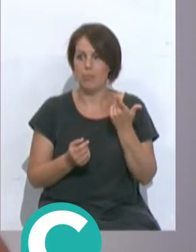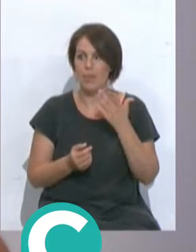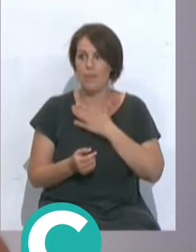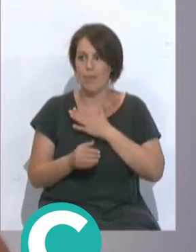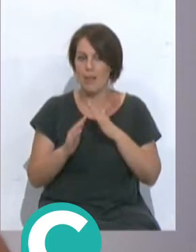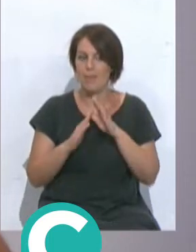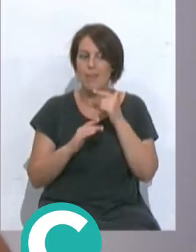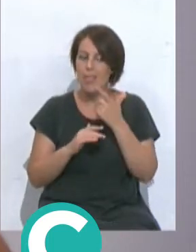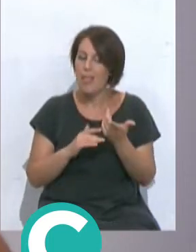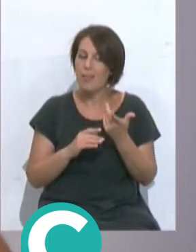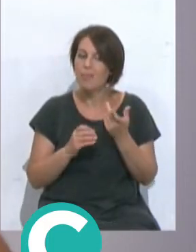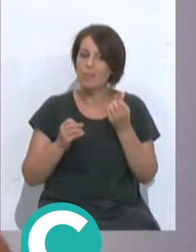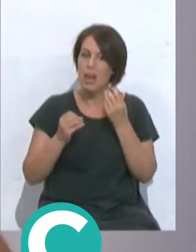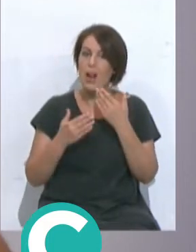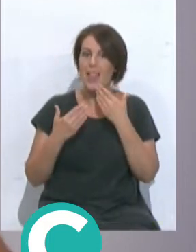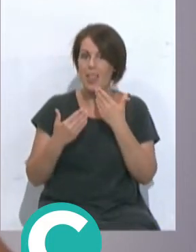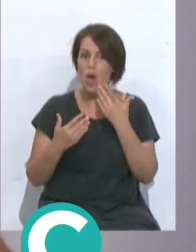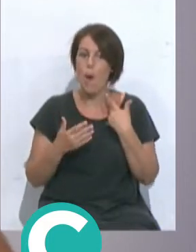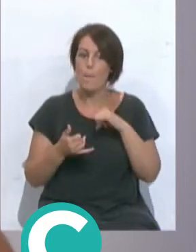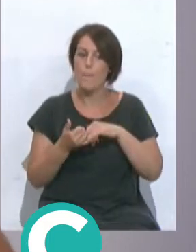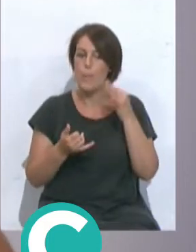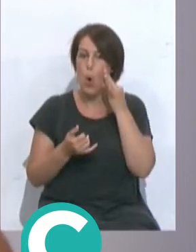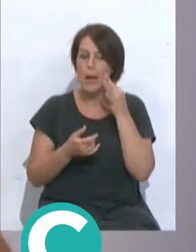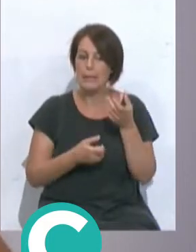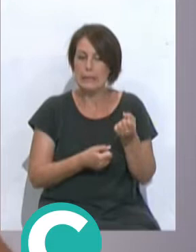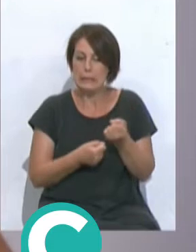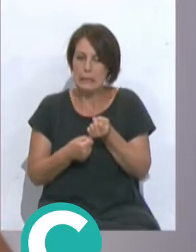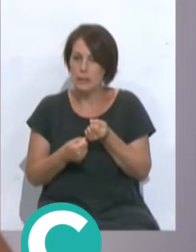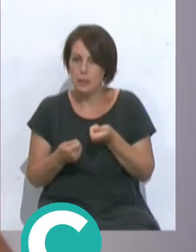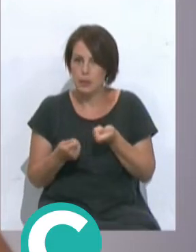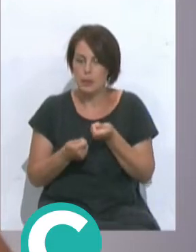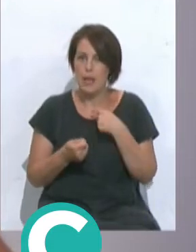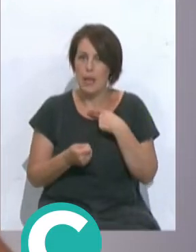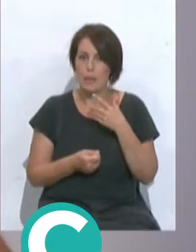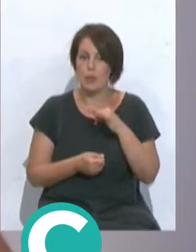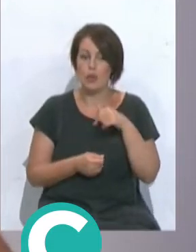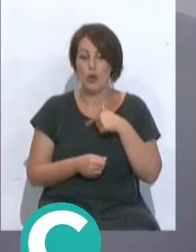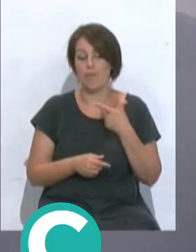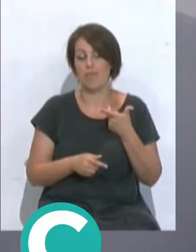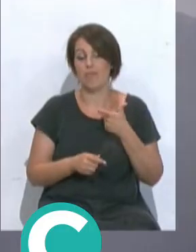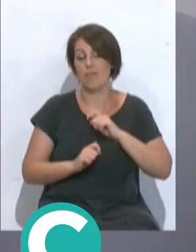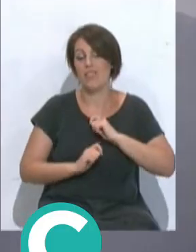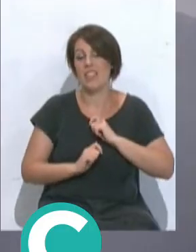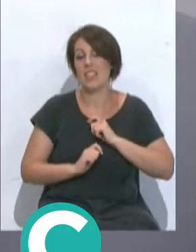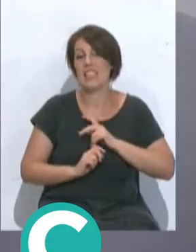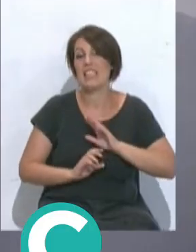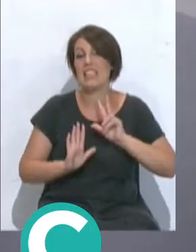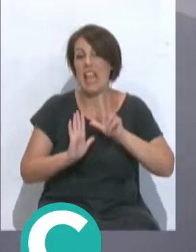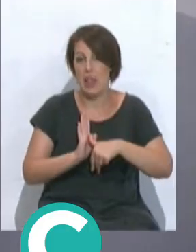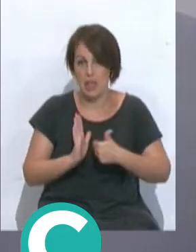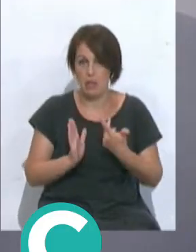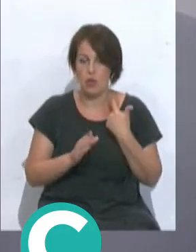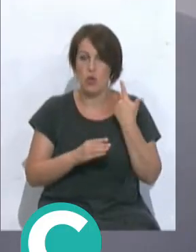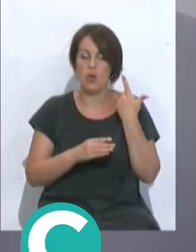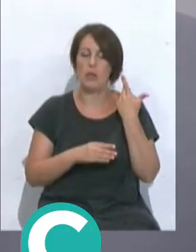casa, mi mujer también me ata corto y yo creo que además la ventaja que tengo yo es que esto me ha llegado tarde, entonces yo puedo entender que alguien